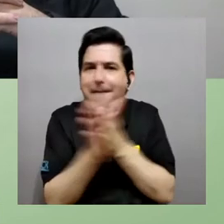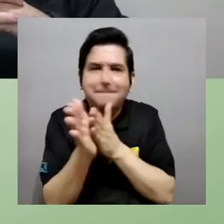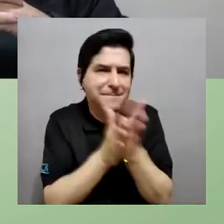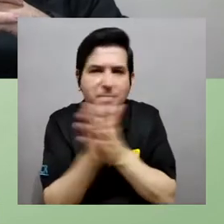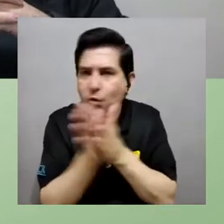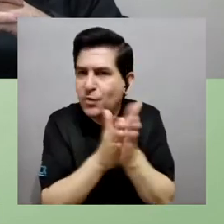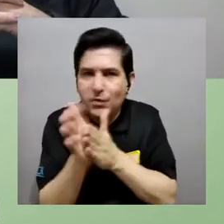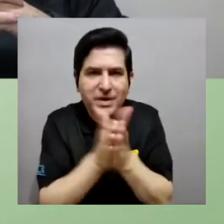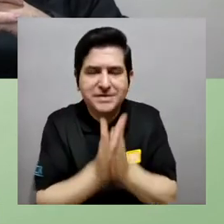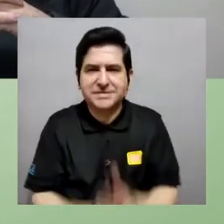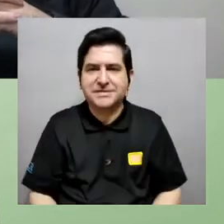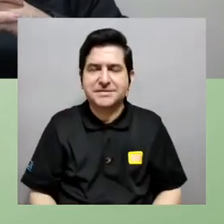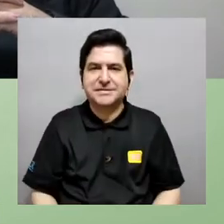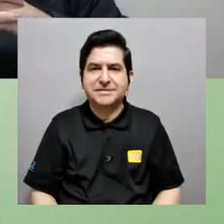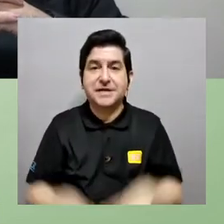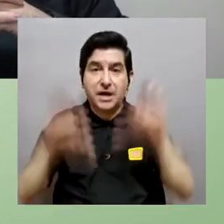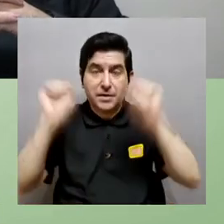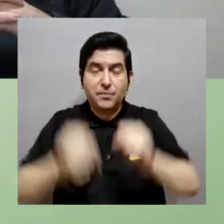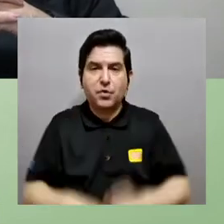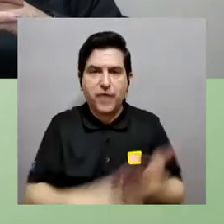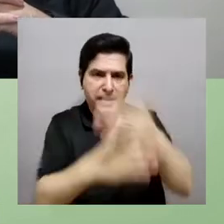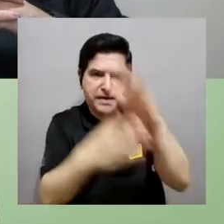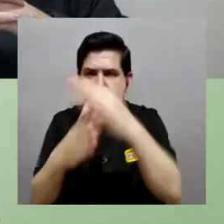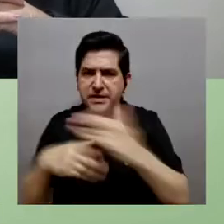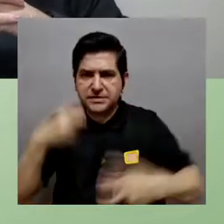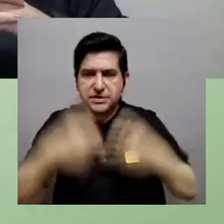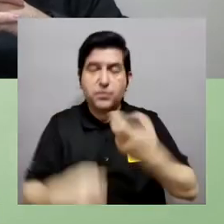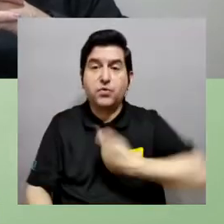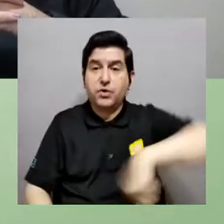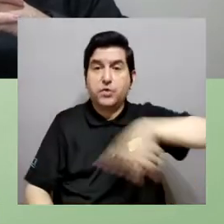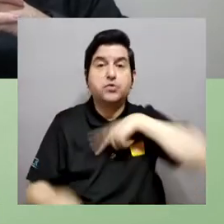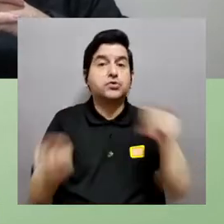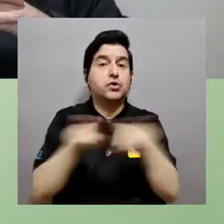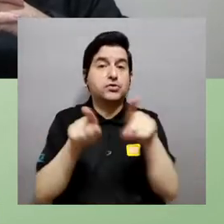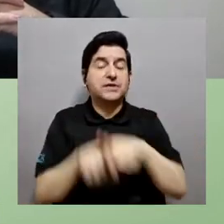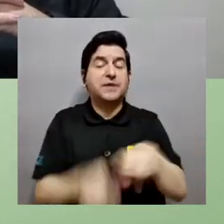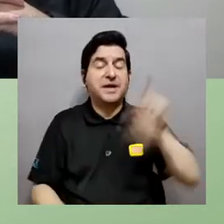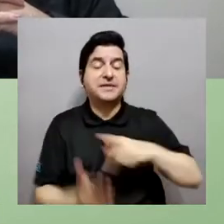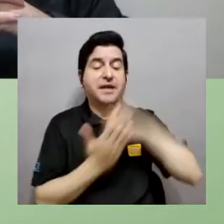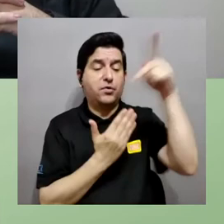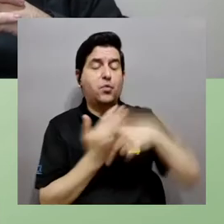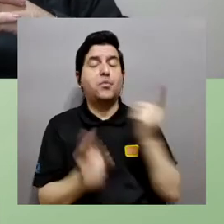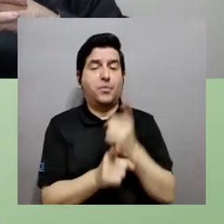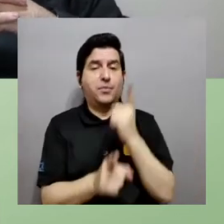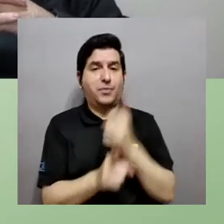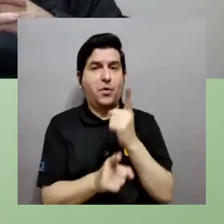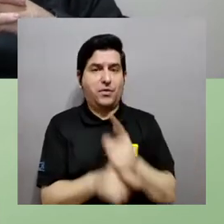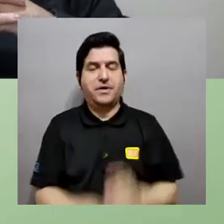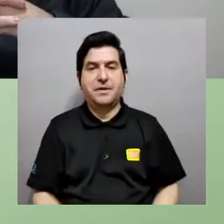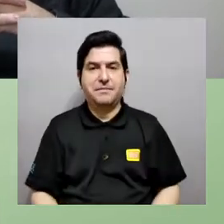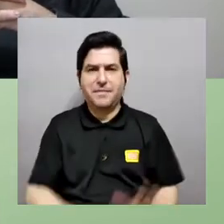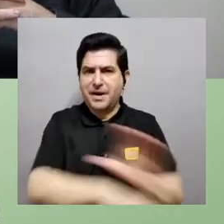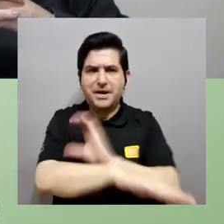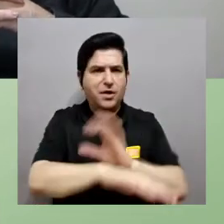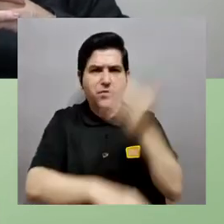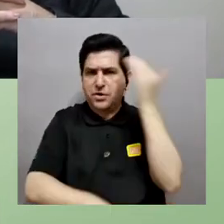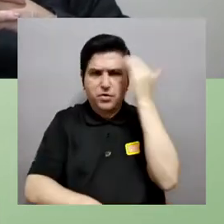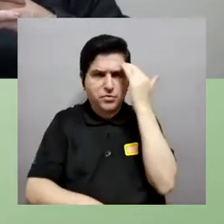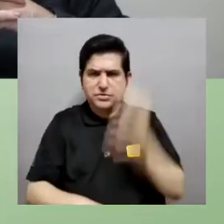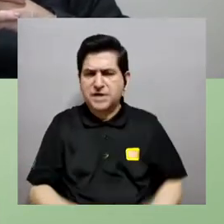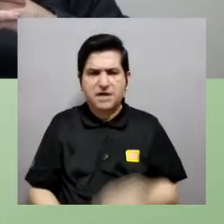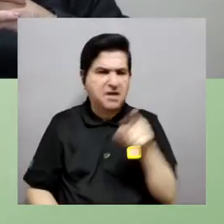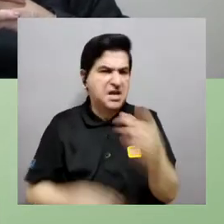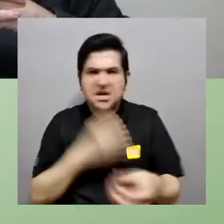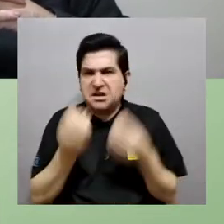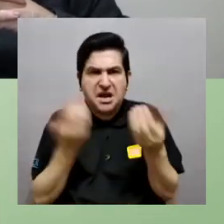y no sé o sea es volar es aprovechar el poder partir un problema claro que estamos del otro lado también hay que